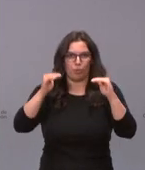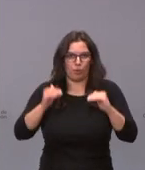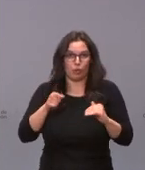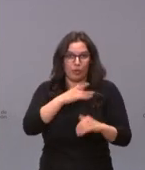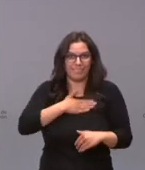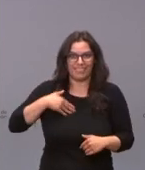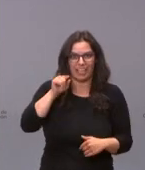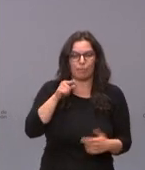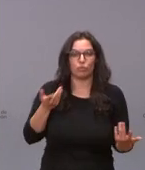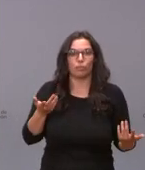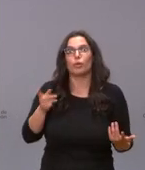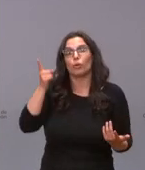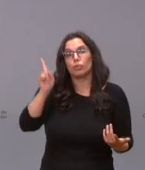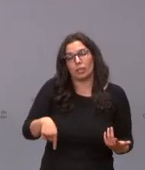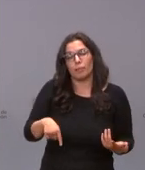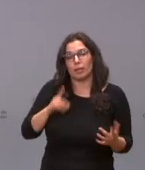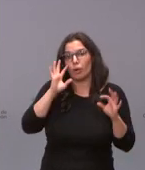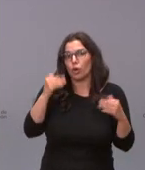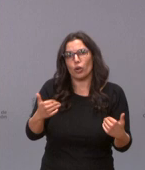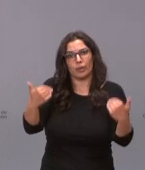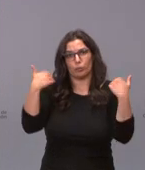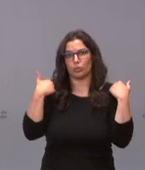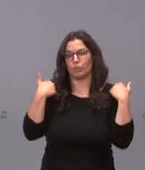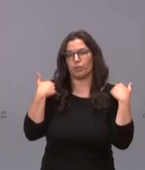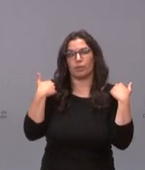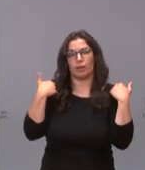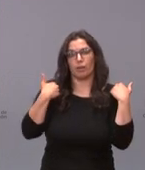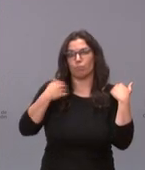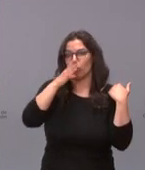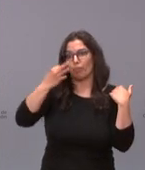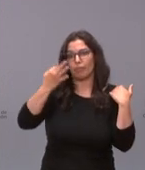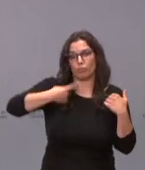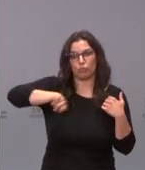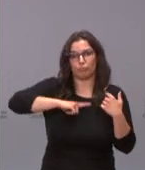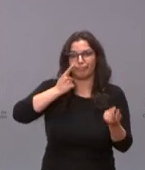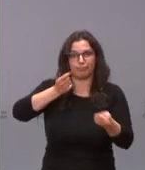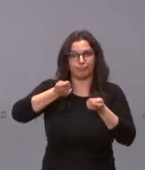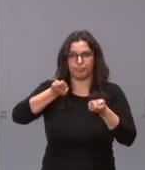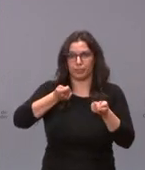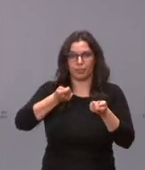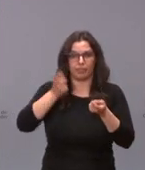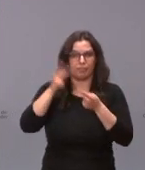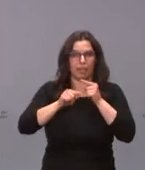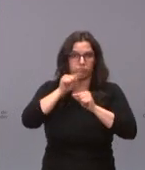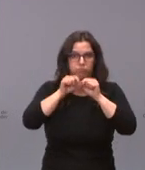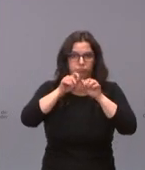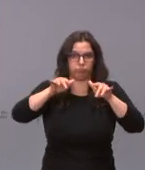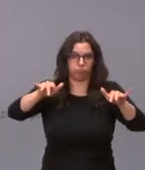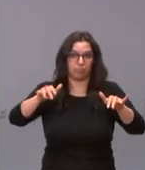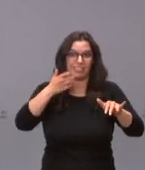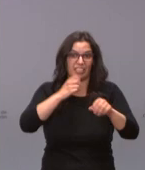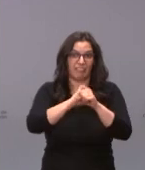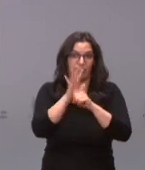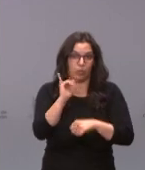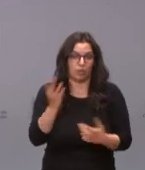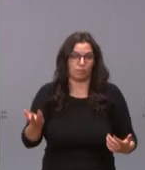pero también manteniendo siempre la responsabilidad que nos obliga a controlar la transmisión del virus mientras no tengamos a